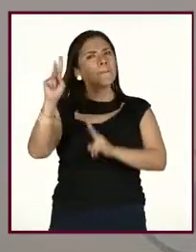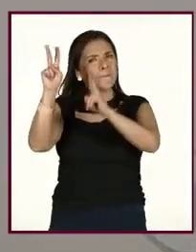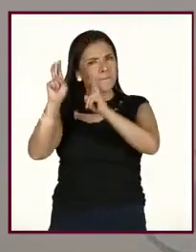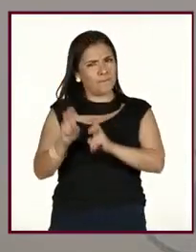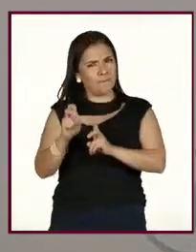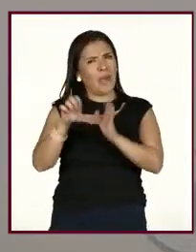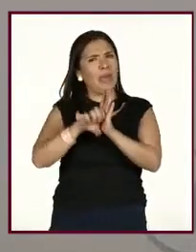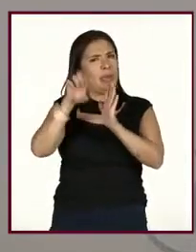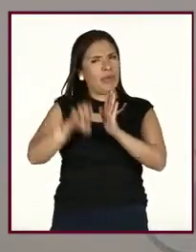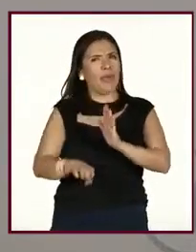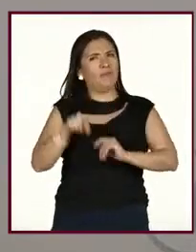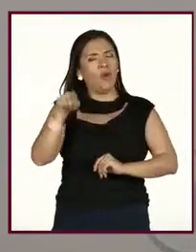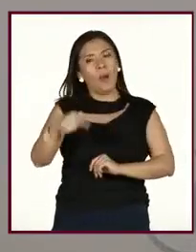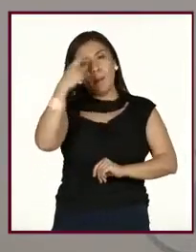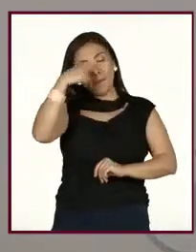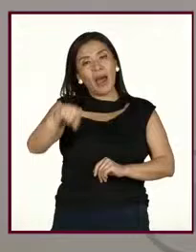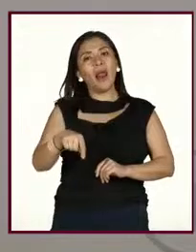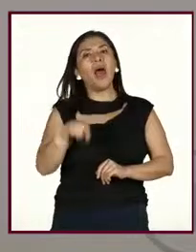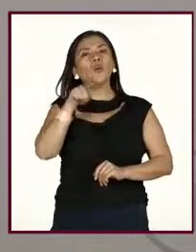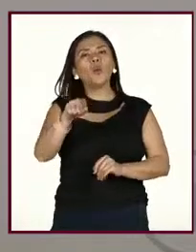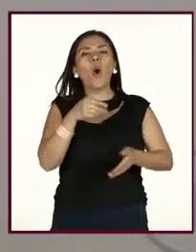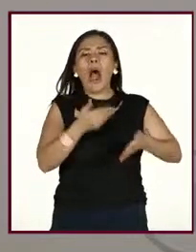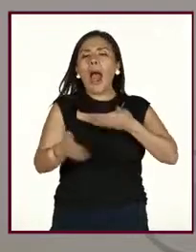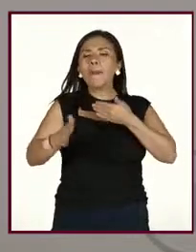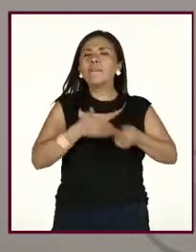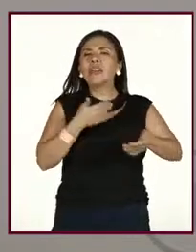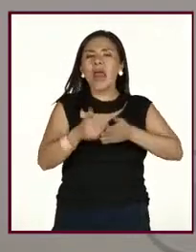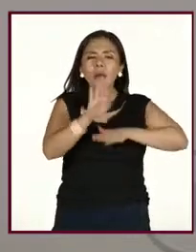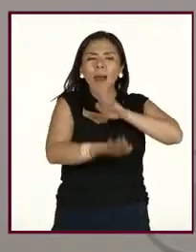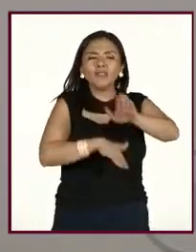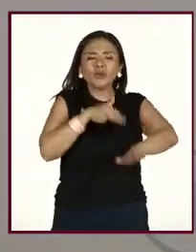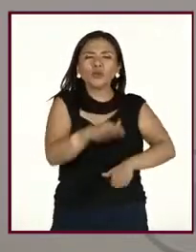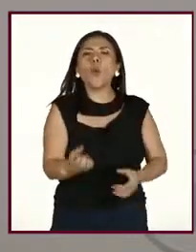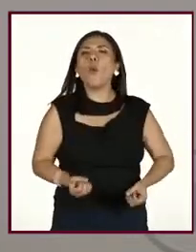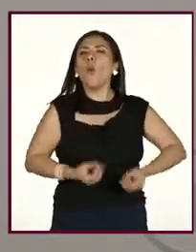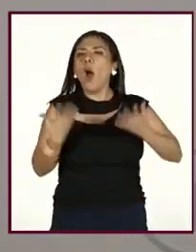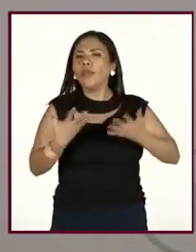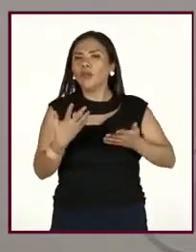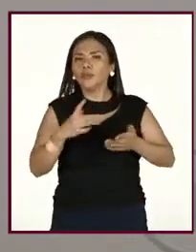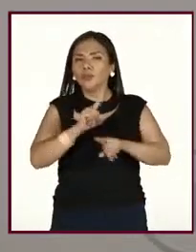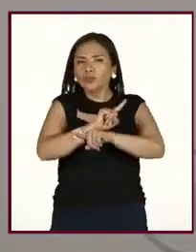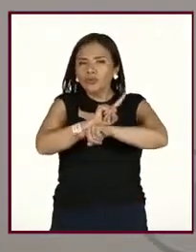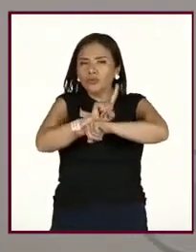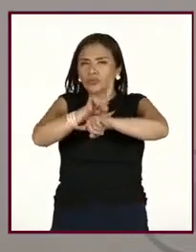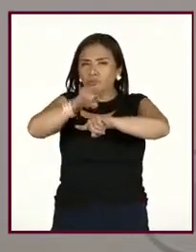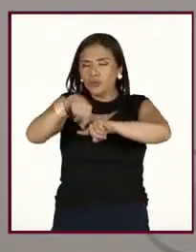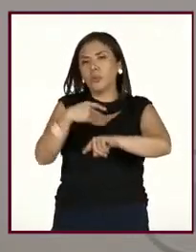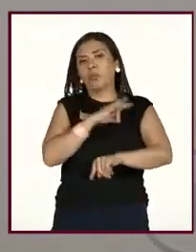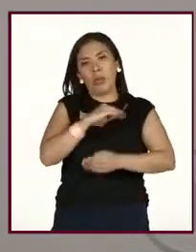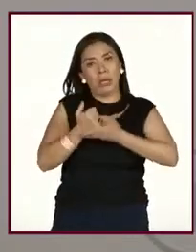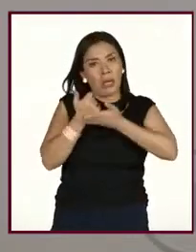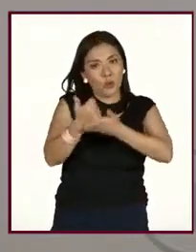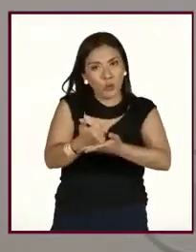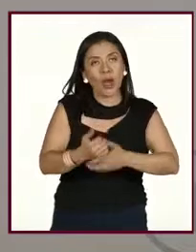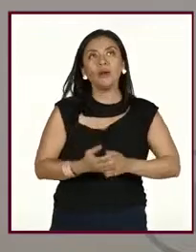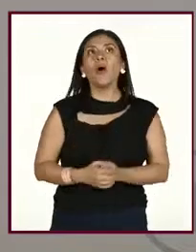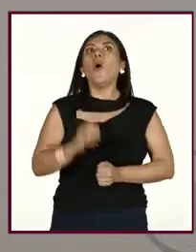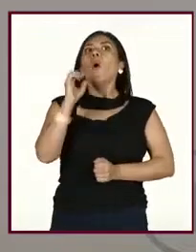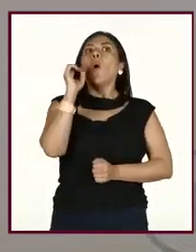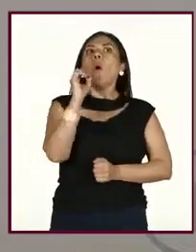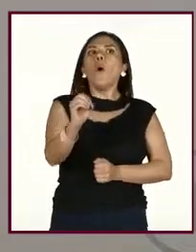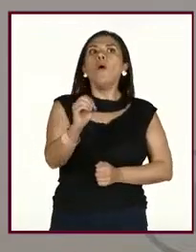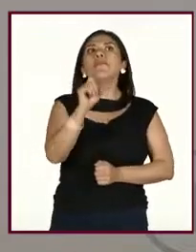por ejemplo, aplicaciones de estos que te miden los pasos, ¿no? Entonces, ahí también puedes ocuparlo como una herramienta. O,